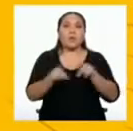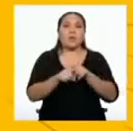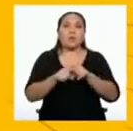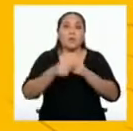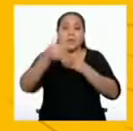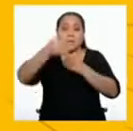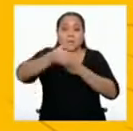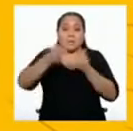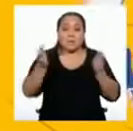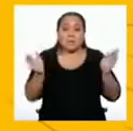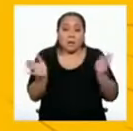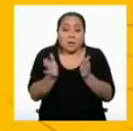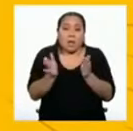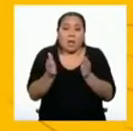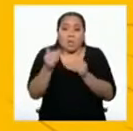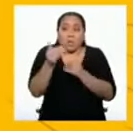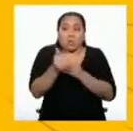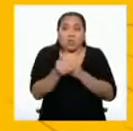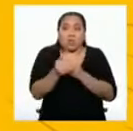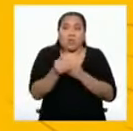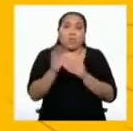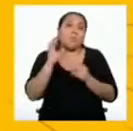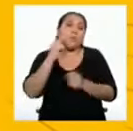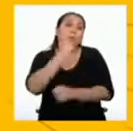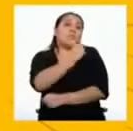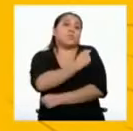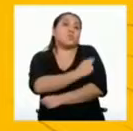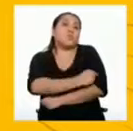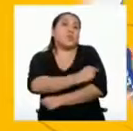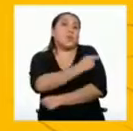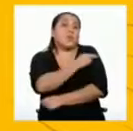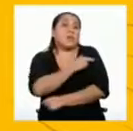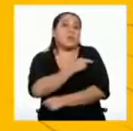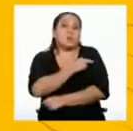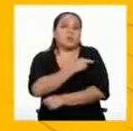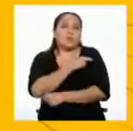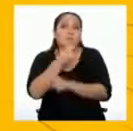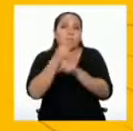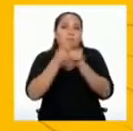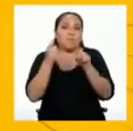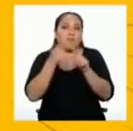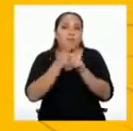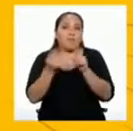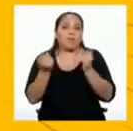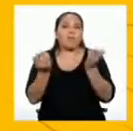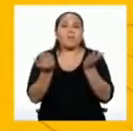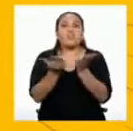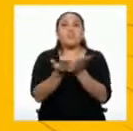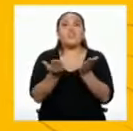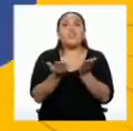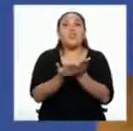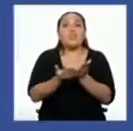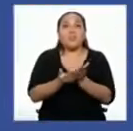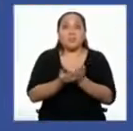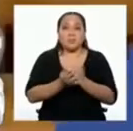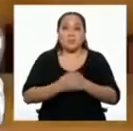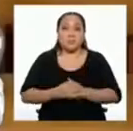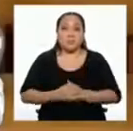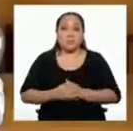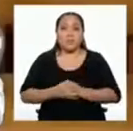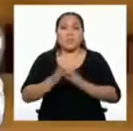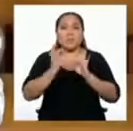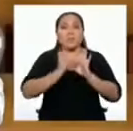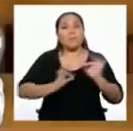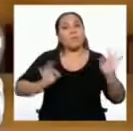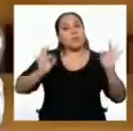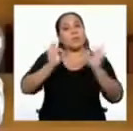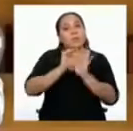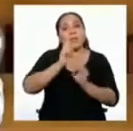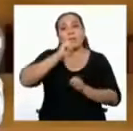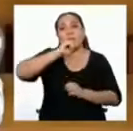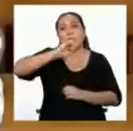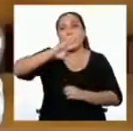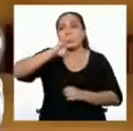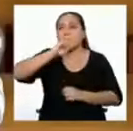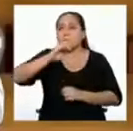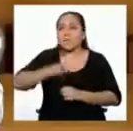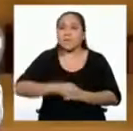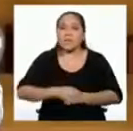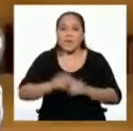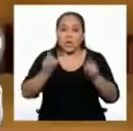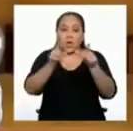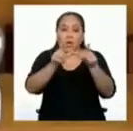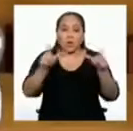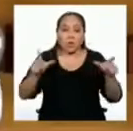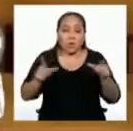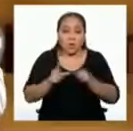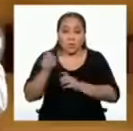cerrados como hospitales e instituciones educativas. Es importante mencionar que el espacio público